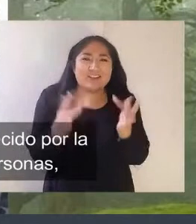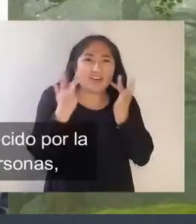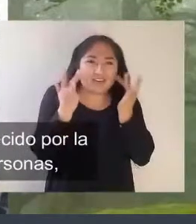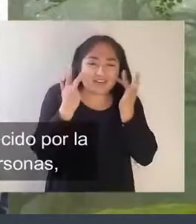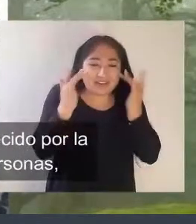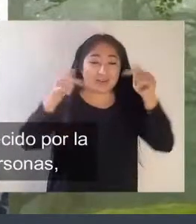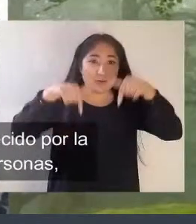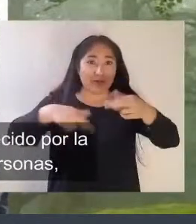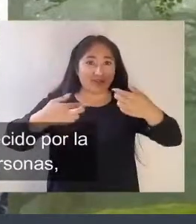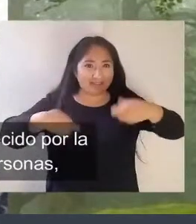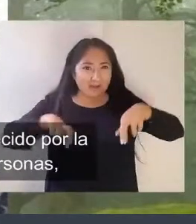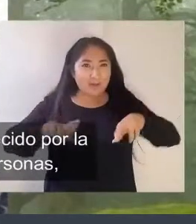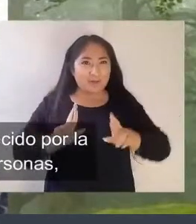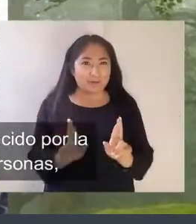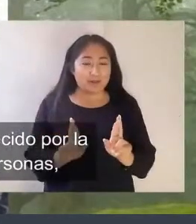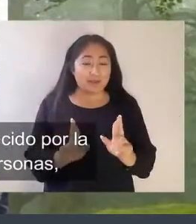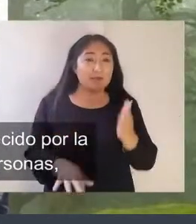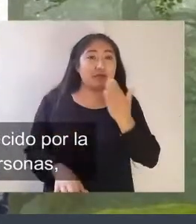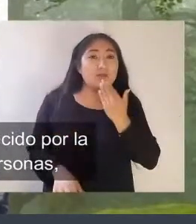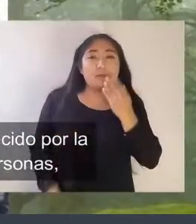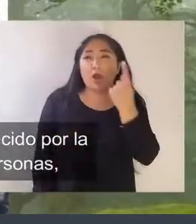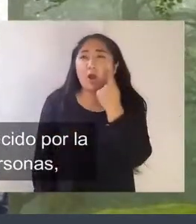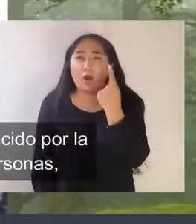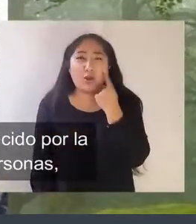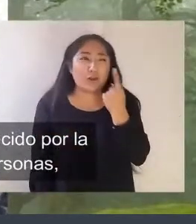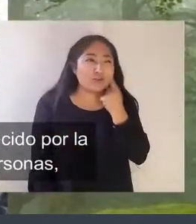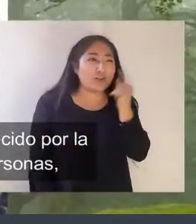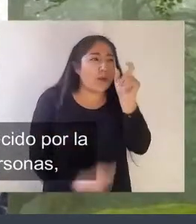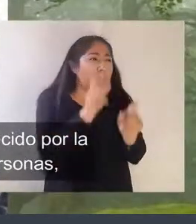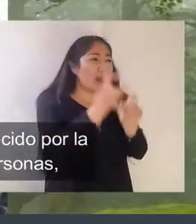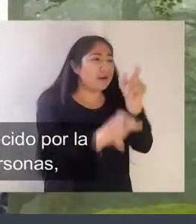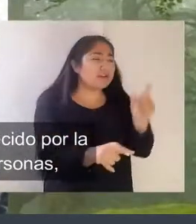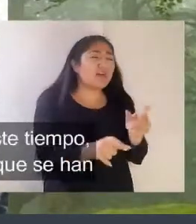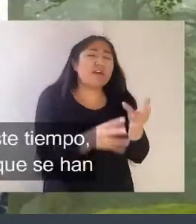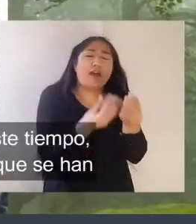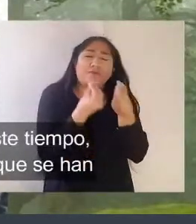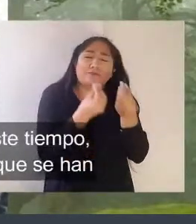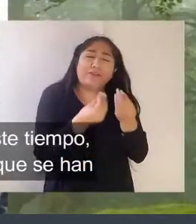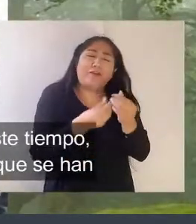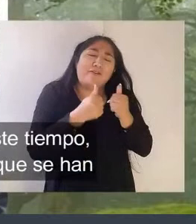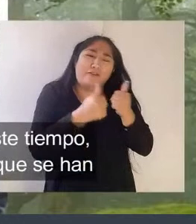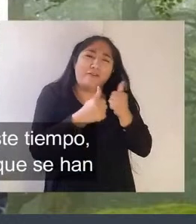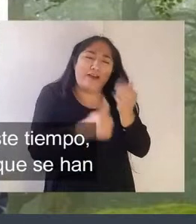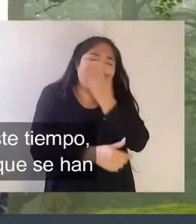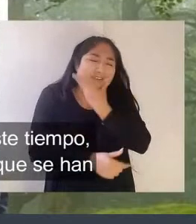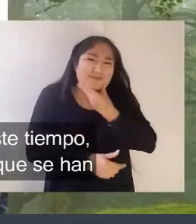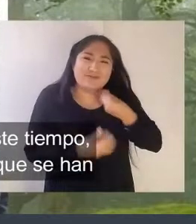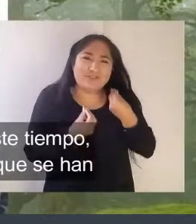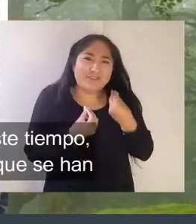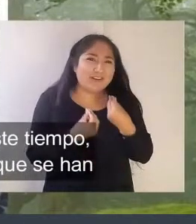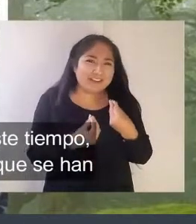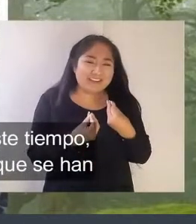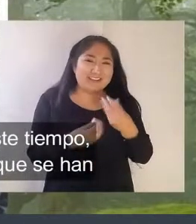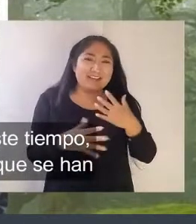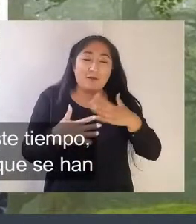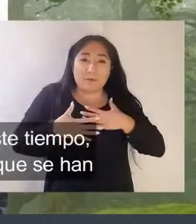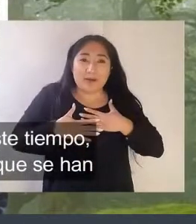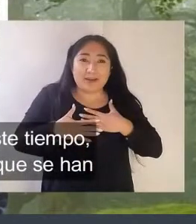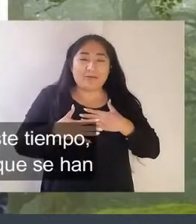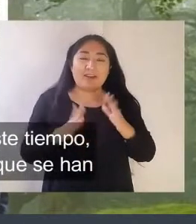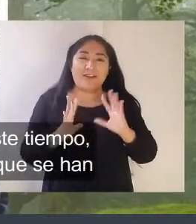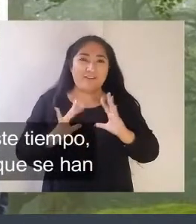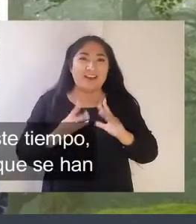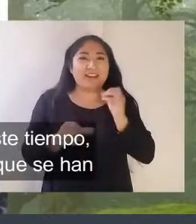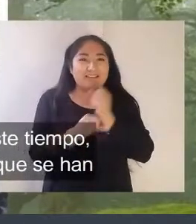la oportunidad y aparte de conocer muy buenas personas muy bonitas y ha sido un agrado